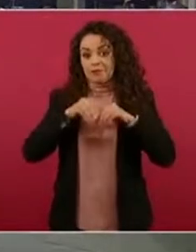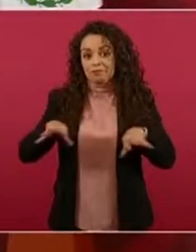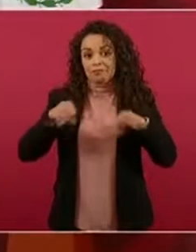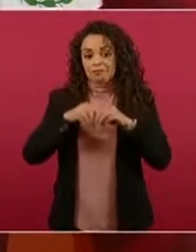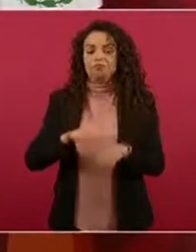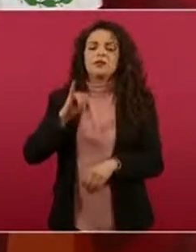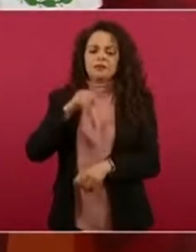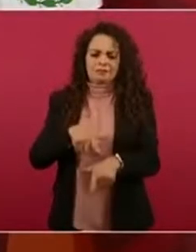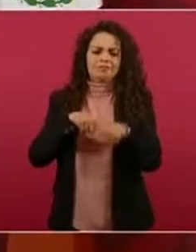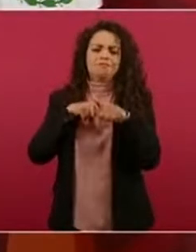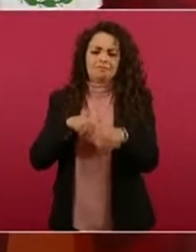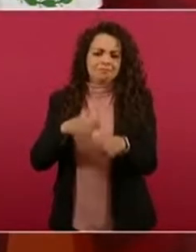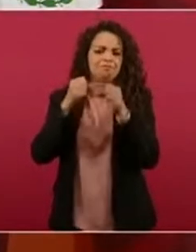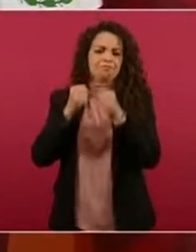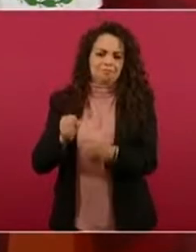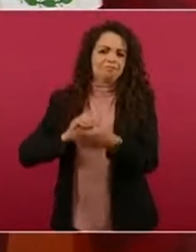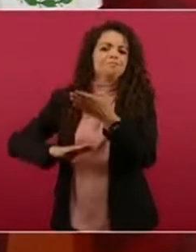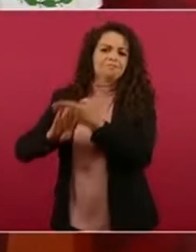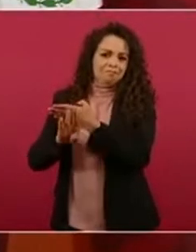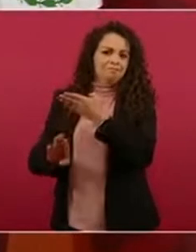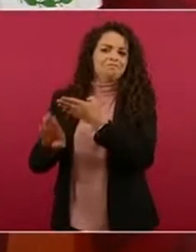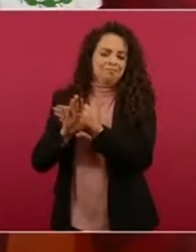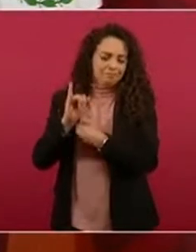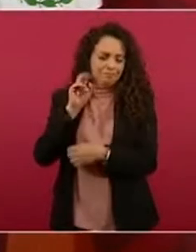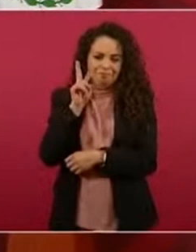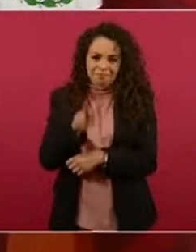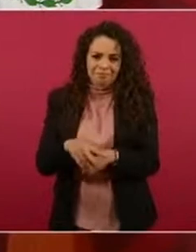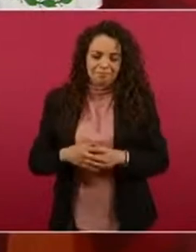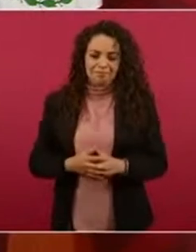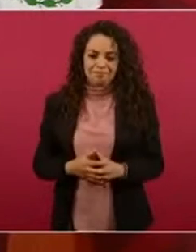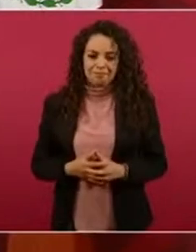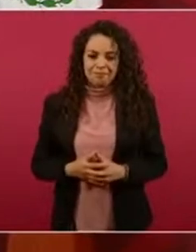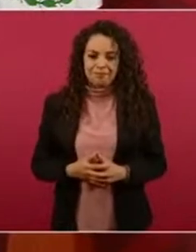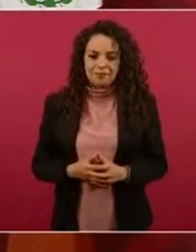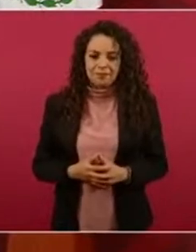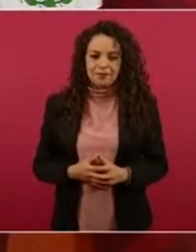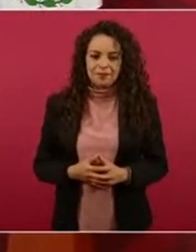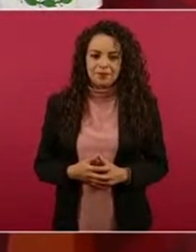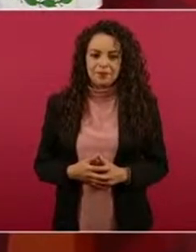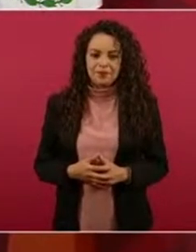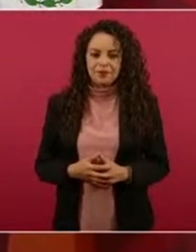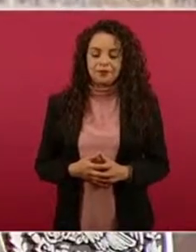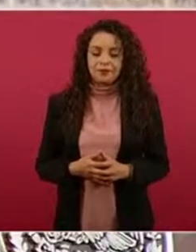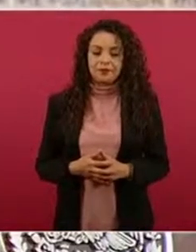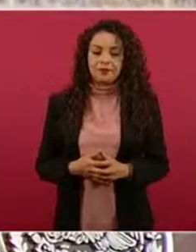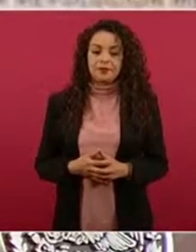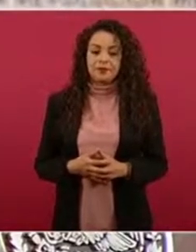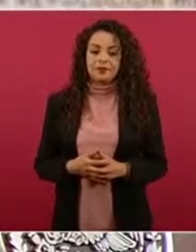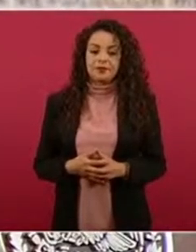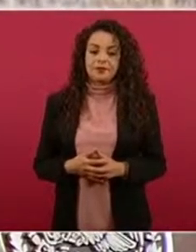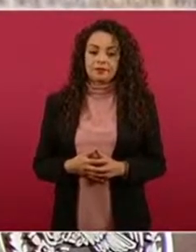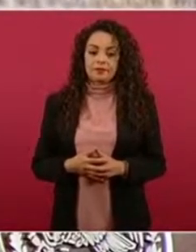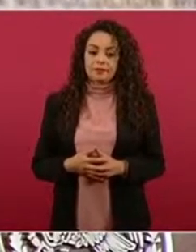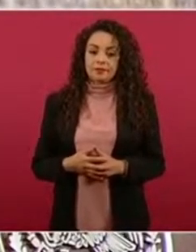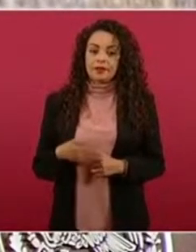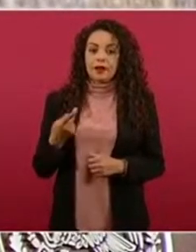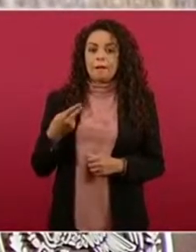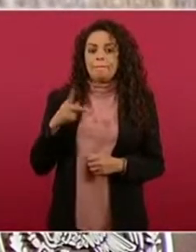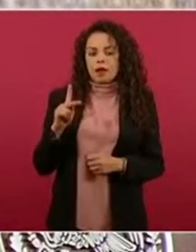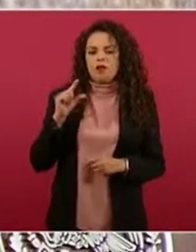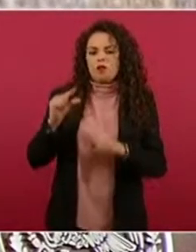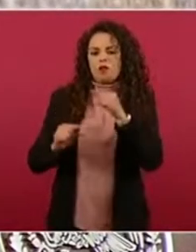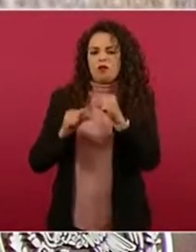cada vez con menos fuerza,